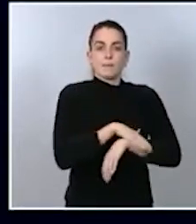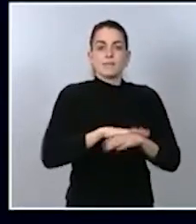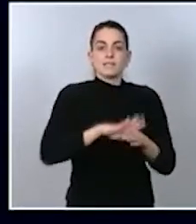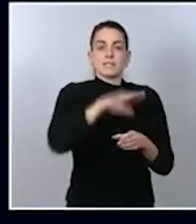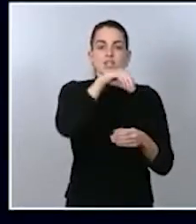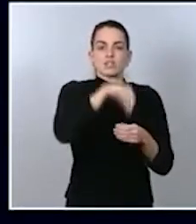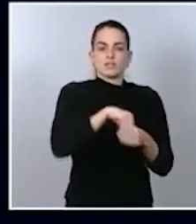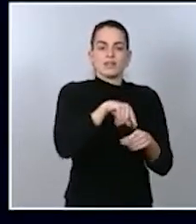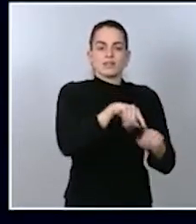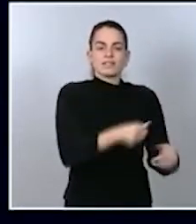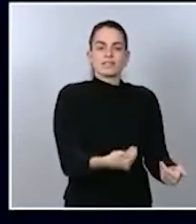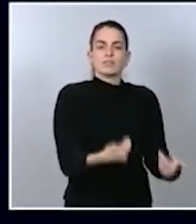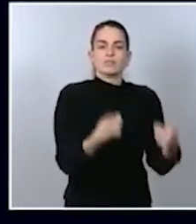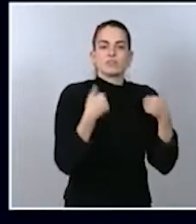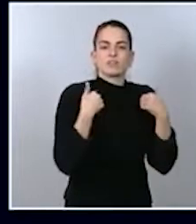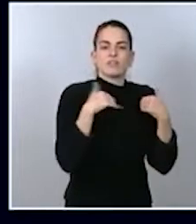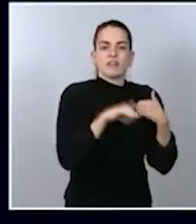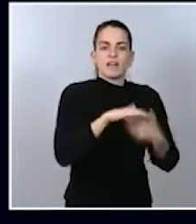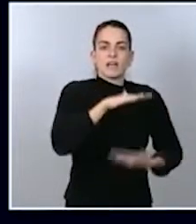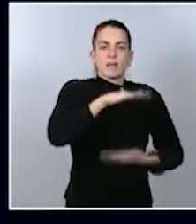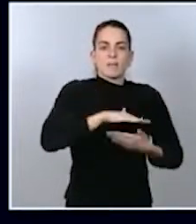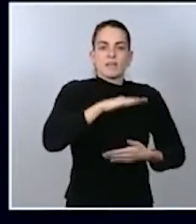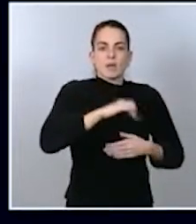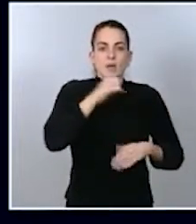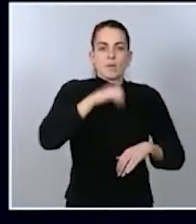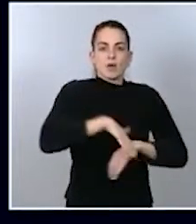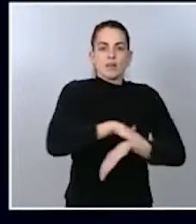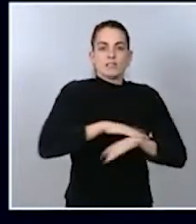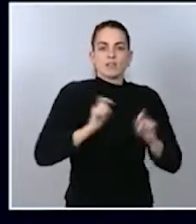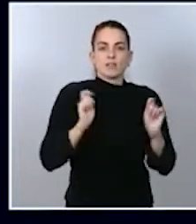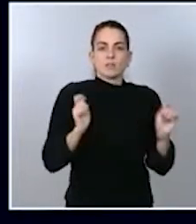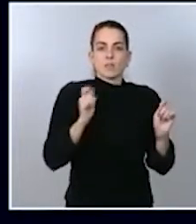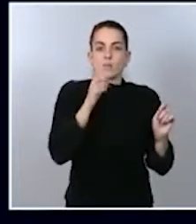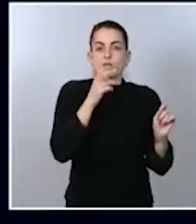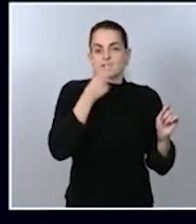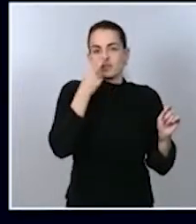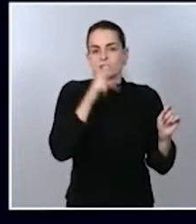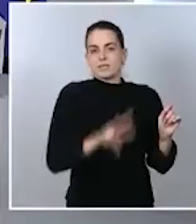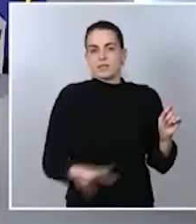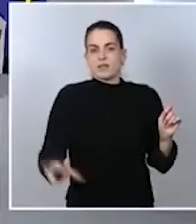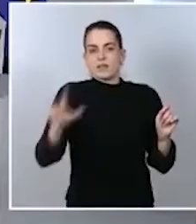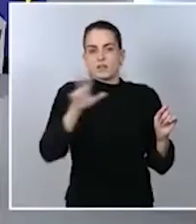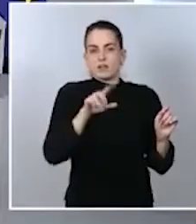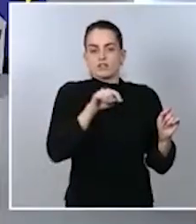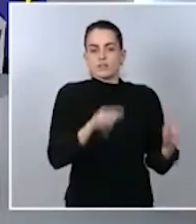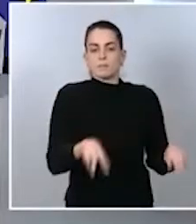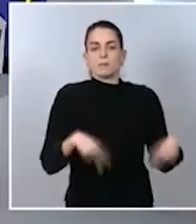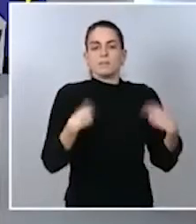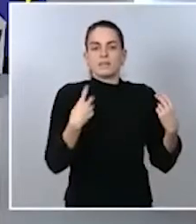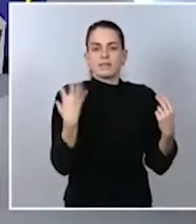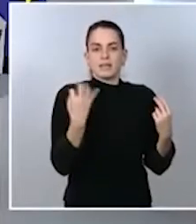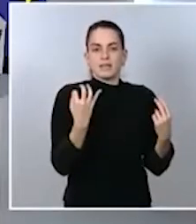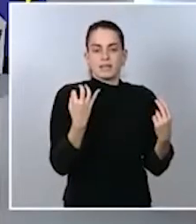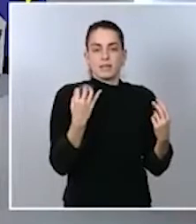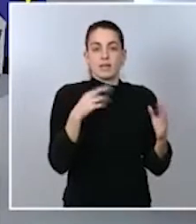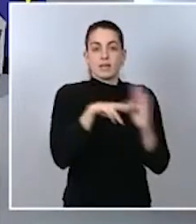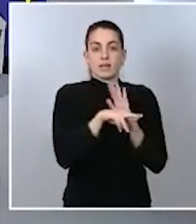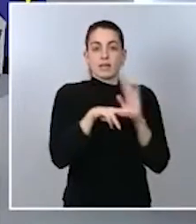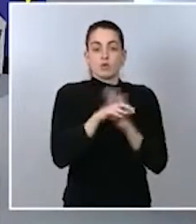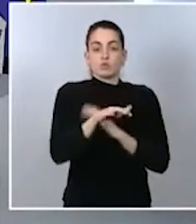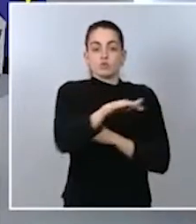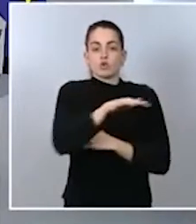capacidad de declarar el estado de emergencia de interés nacional, que eso le permitiría coordinar todos los recursos locales,